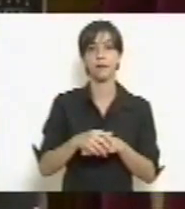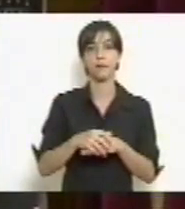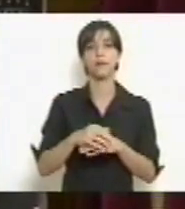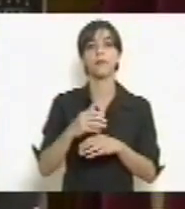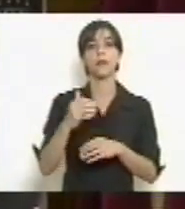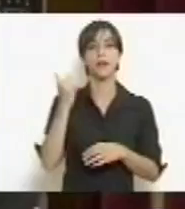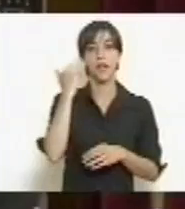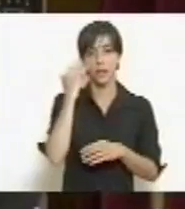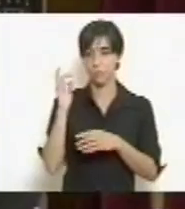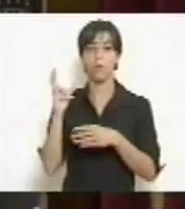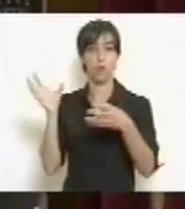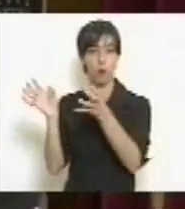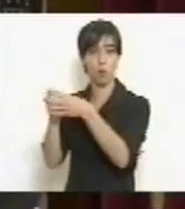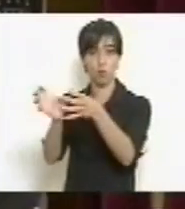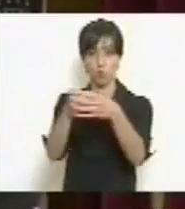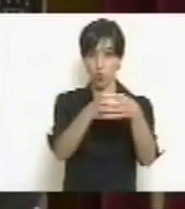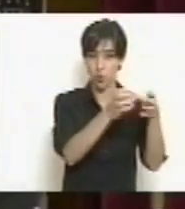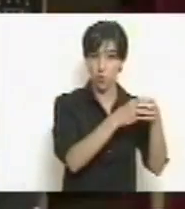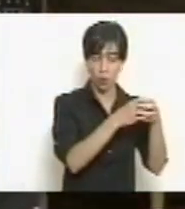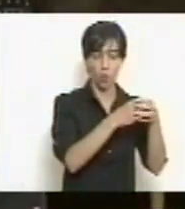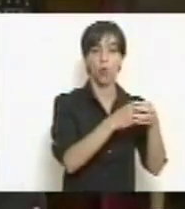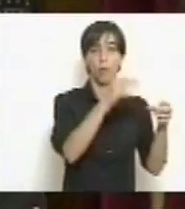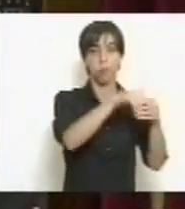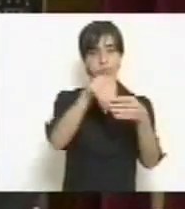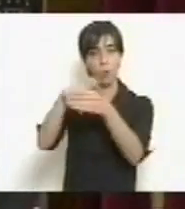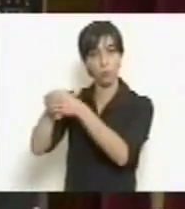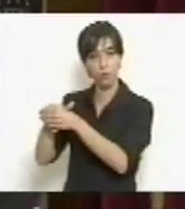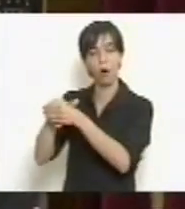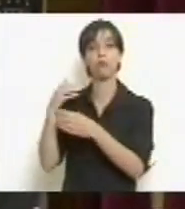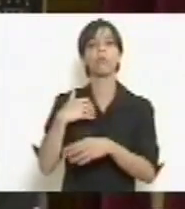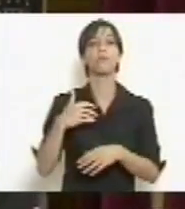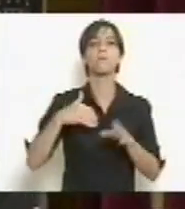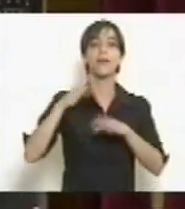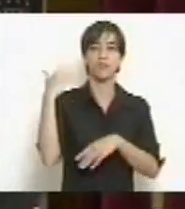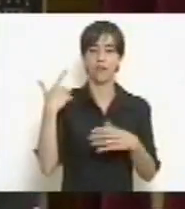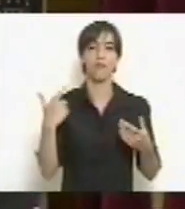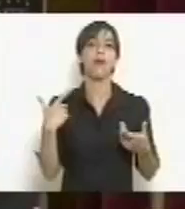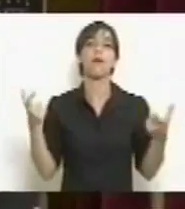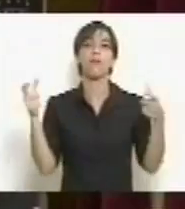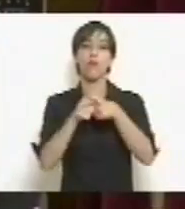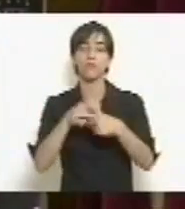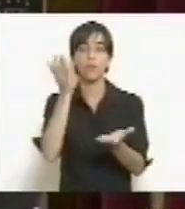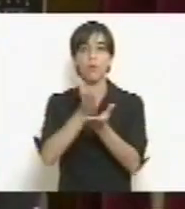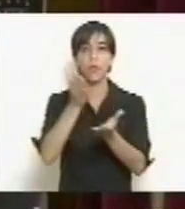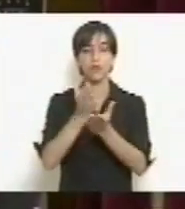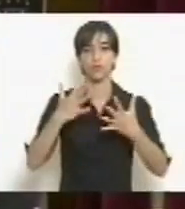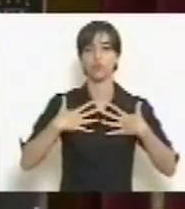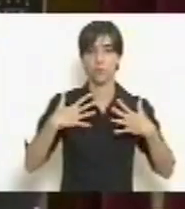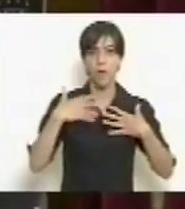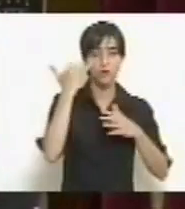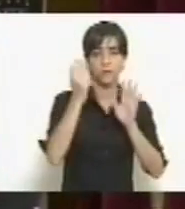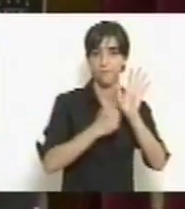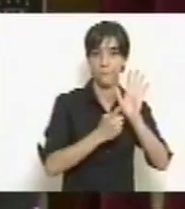el dictamen de mayoría de las comisiones de derechos humanos y garantías y otras